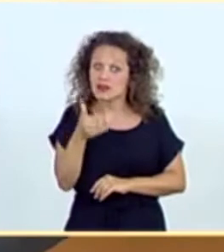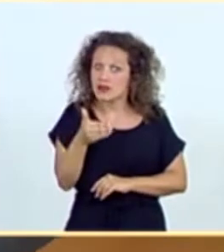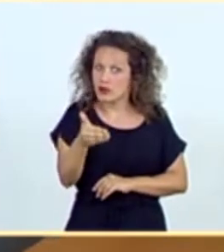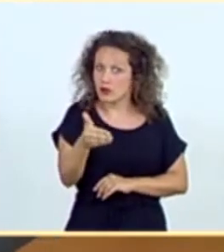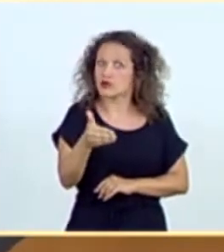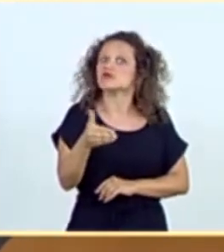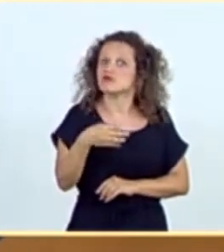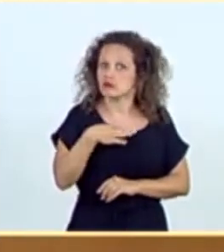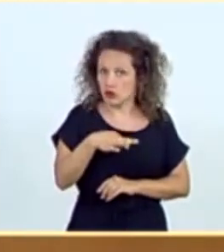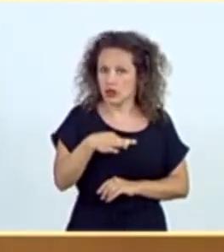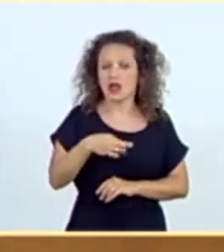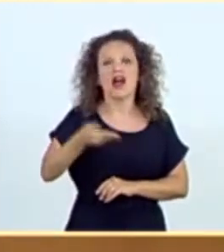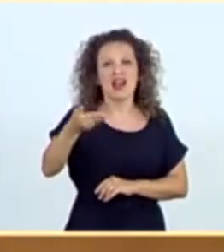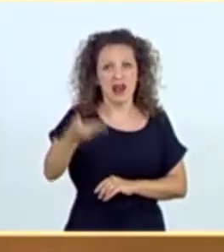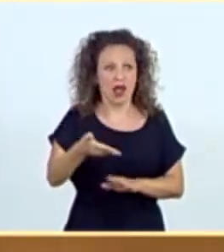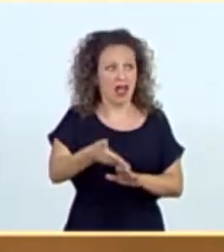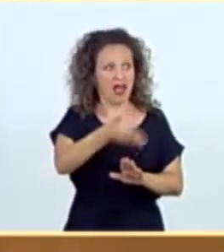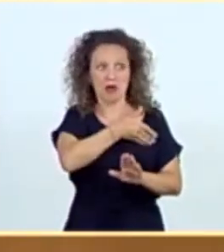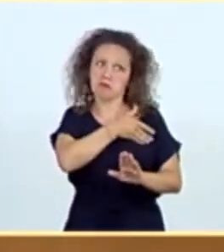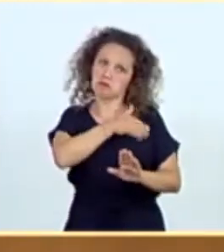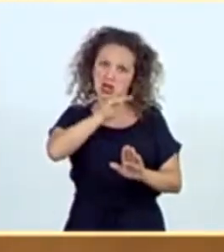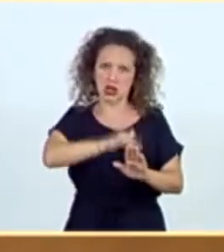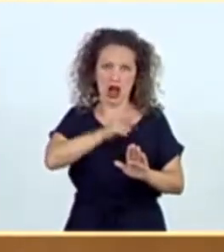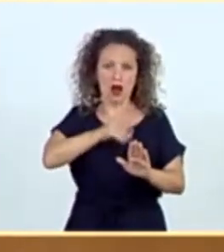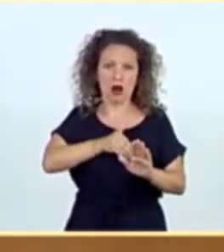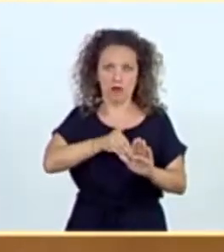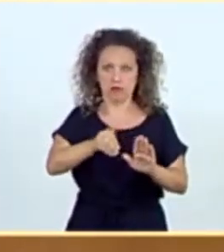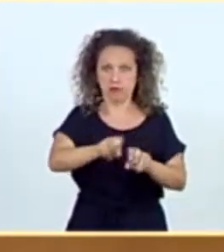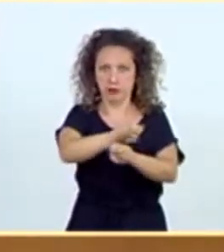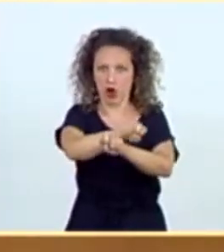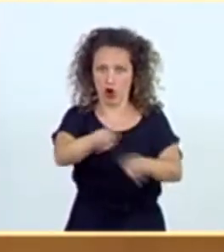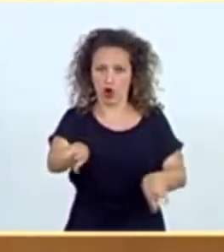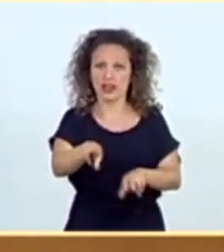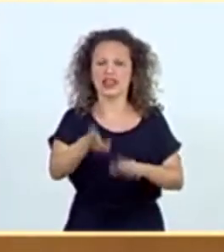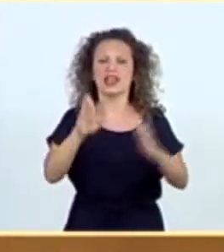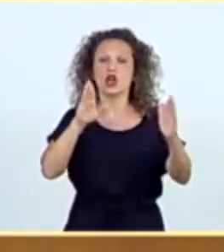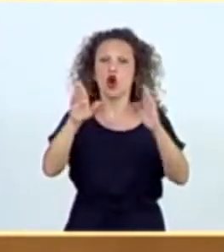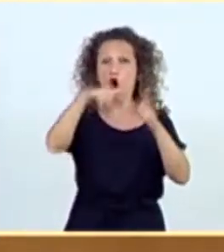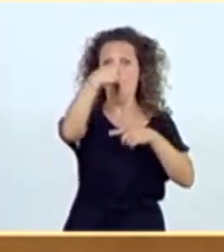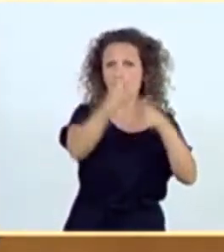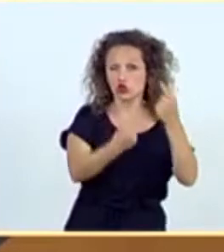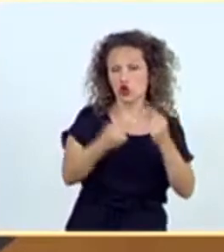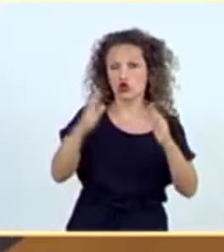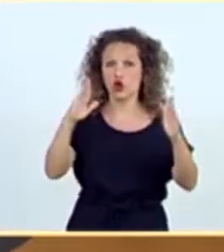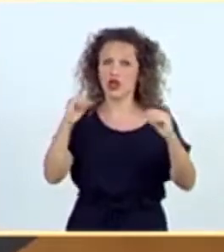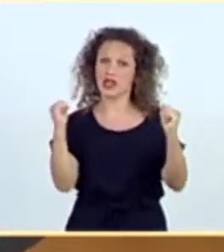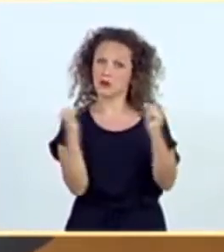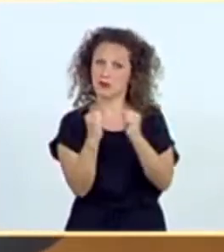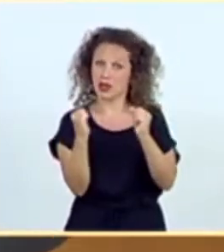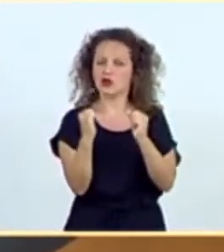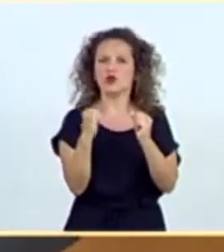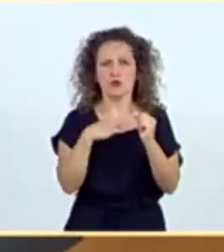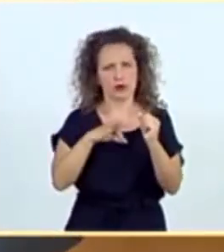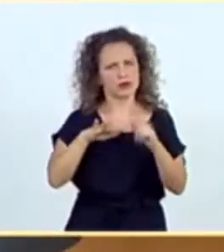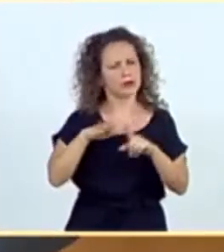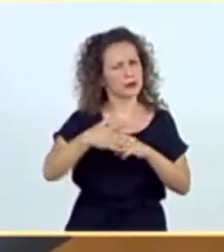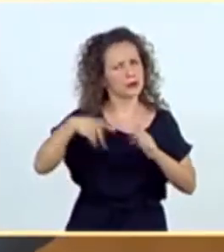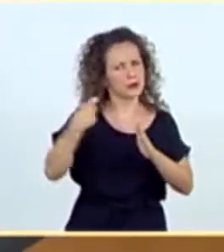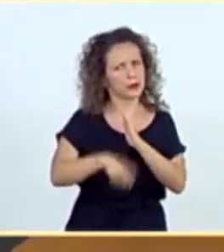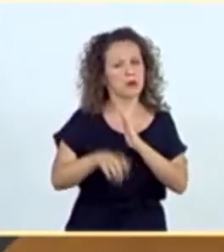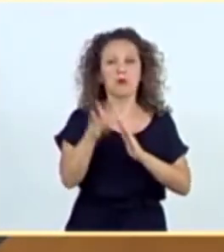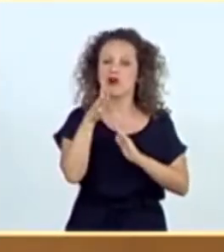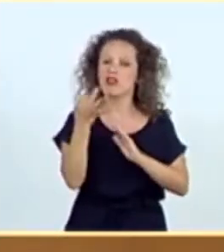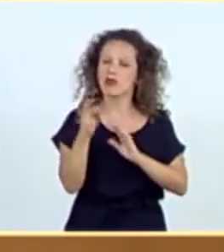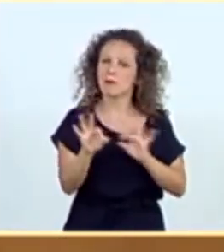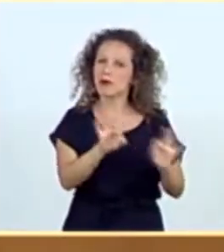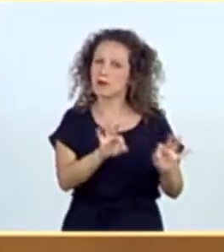padecido hasta ahora. Y el otoño y el invierno podrá ser duro y hay que prepararse. Permítanme que le recuerde algunos